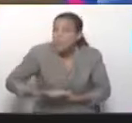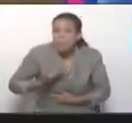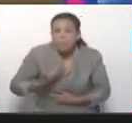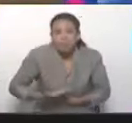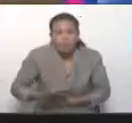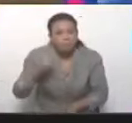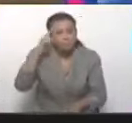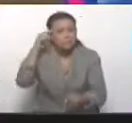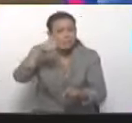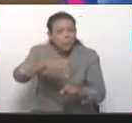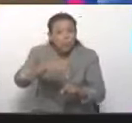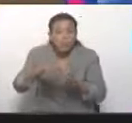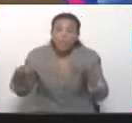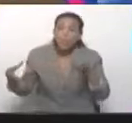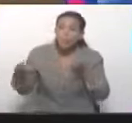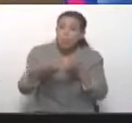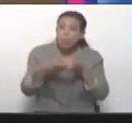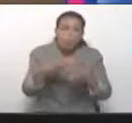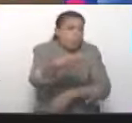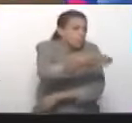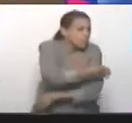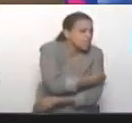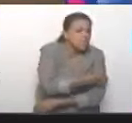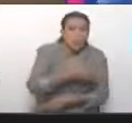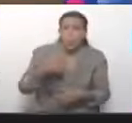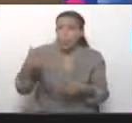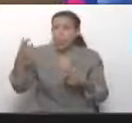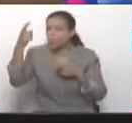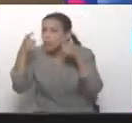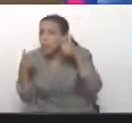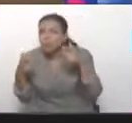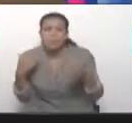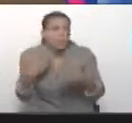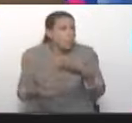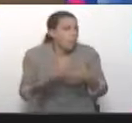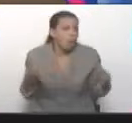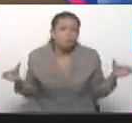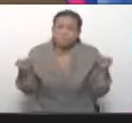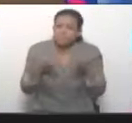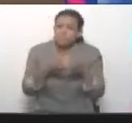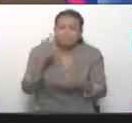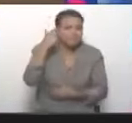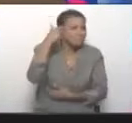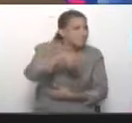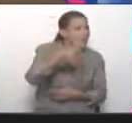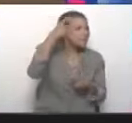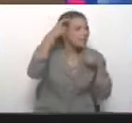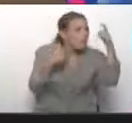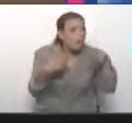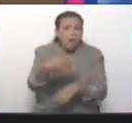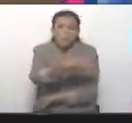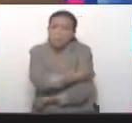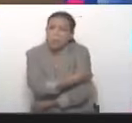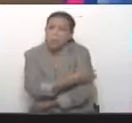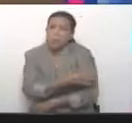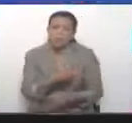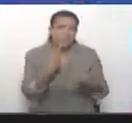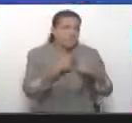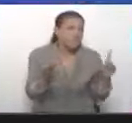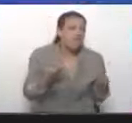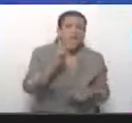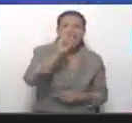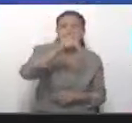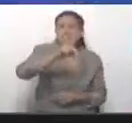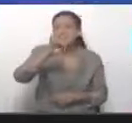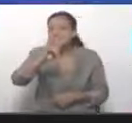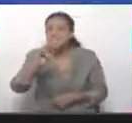donde cabemos todos. Aquí en este referéndum no estamos pensando en chavistas, antichavistas, independientes, ni ni.